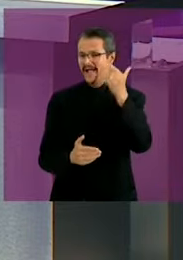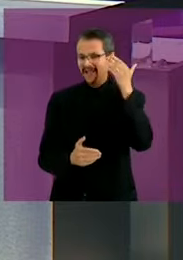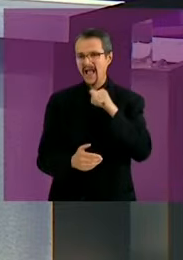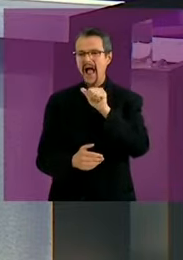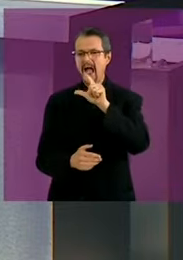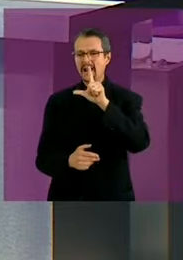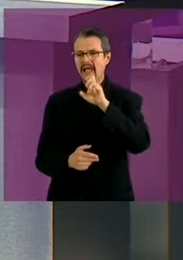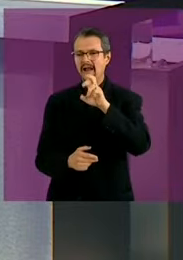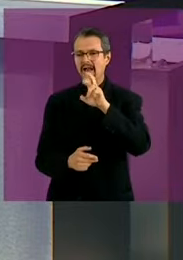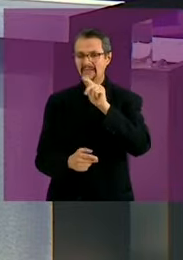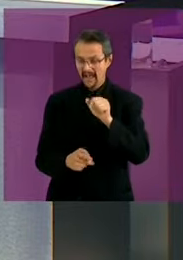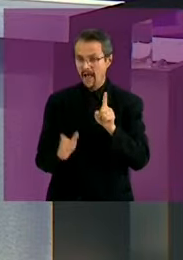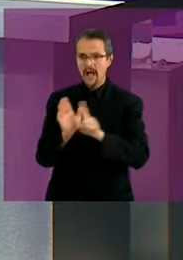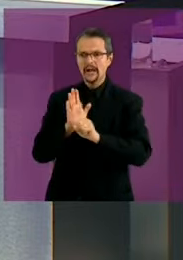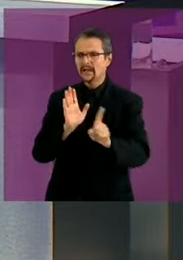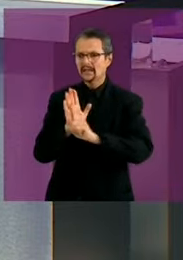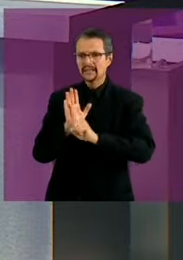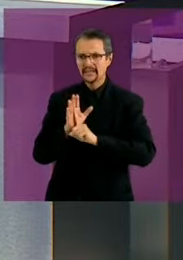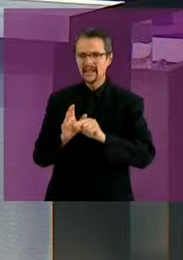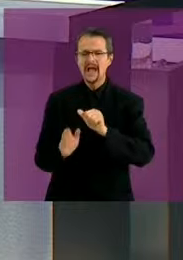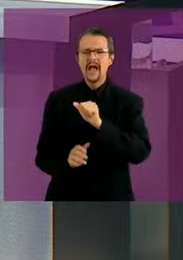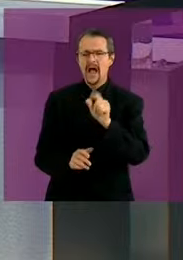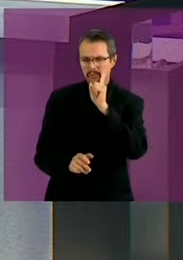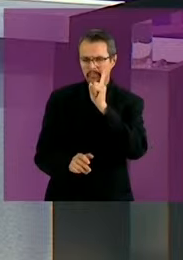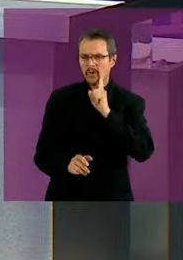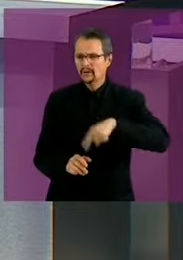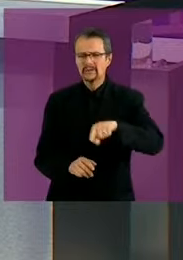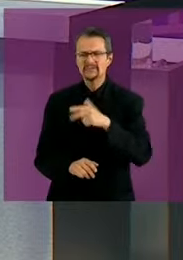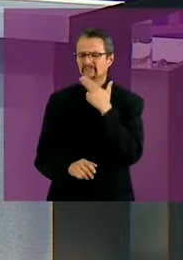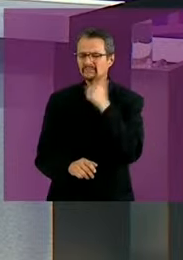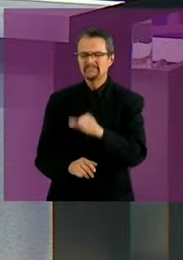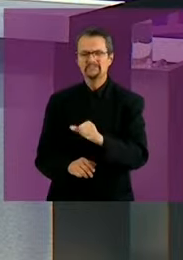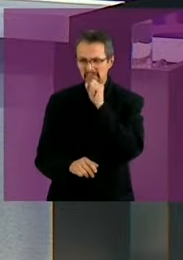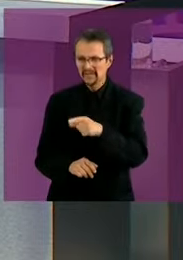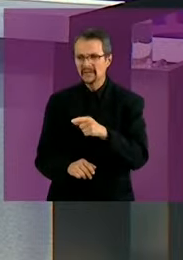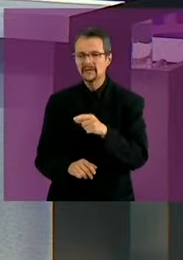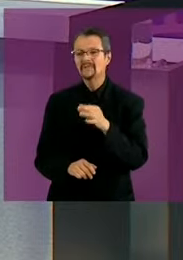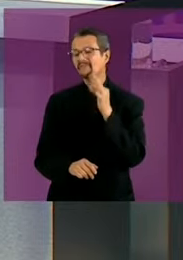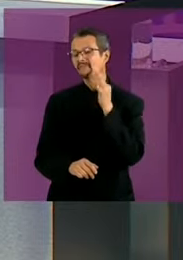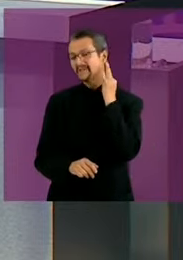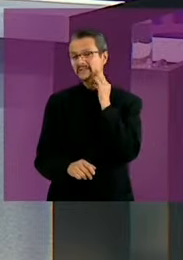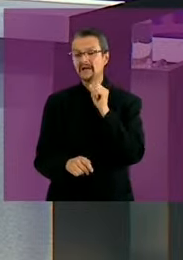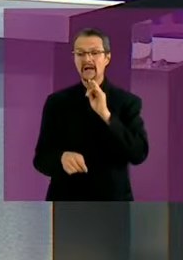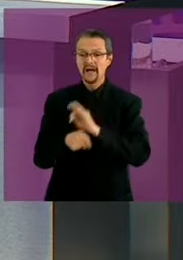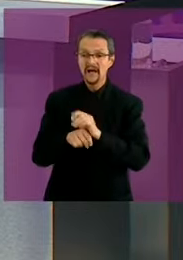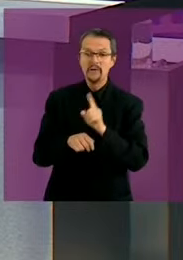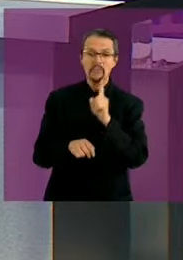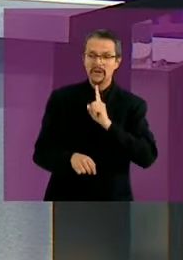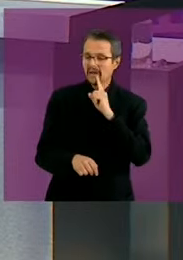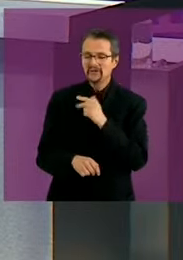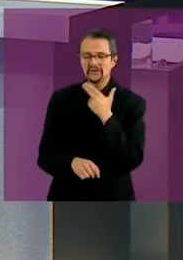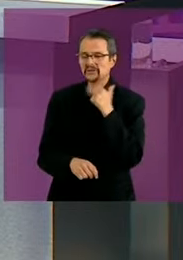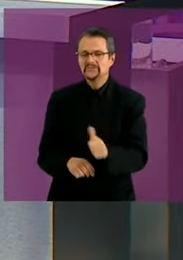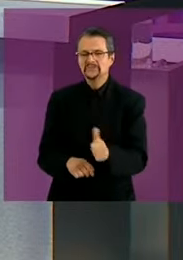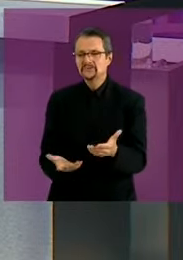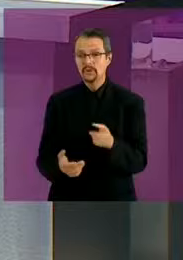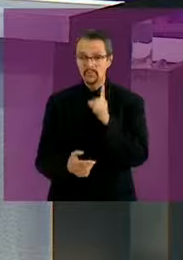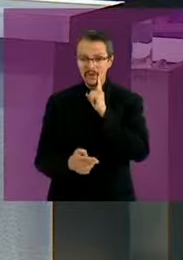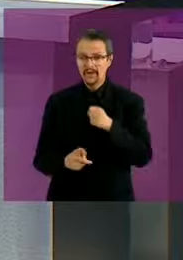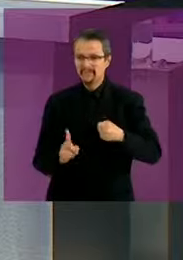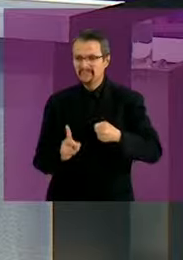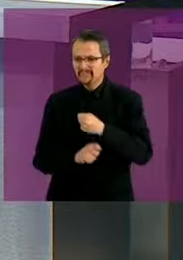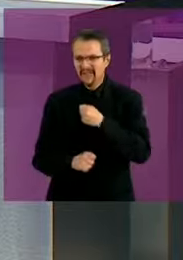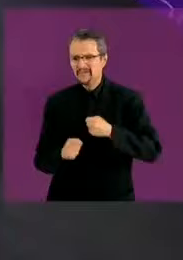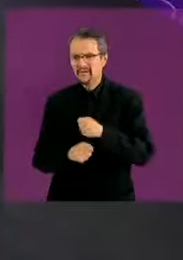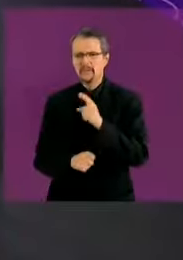secretarías e institutos de las mujeres y las fiscalías especializadas tampoco han incidido en bajar los índices? ¿Qué nos puede